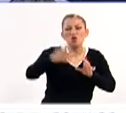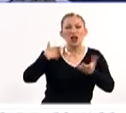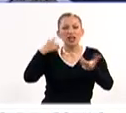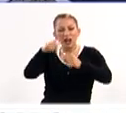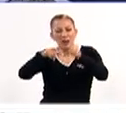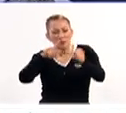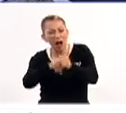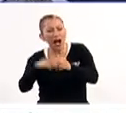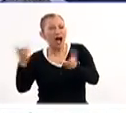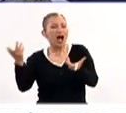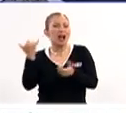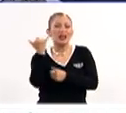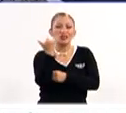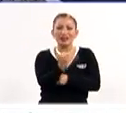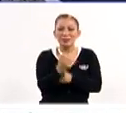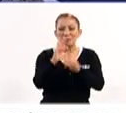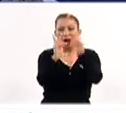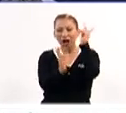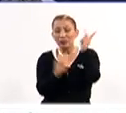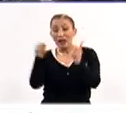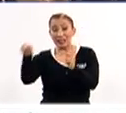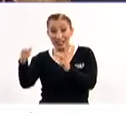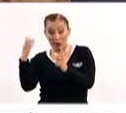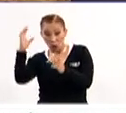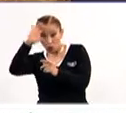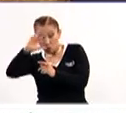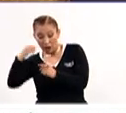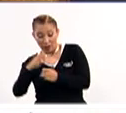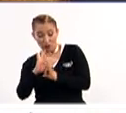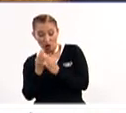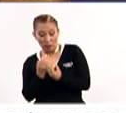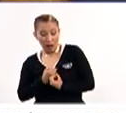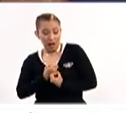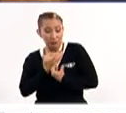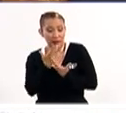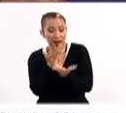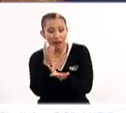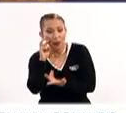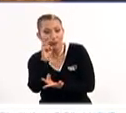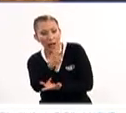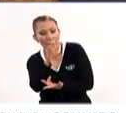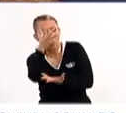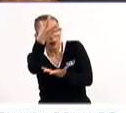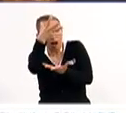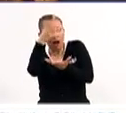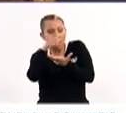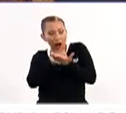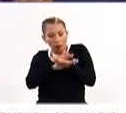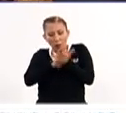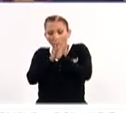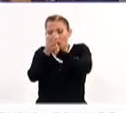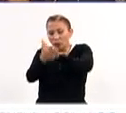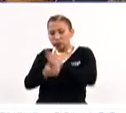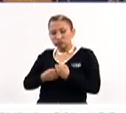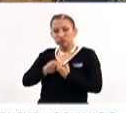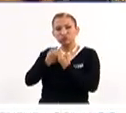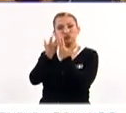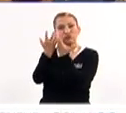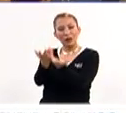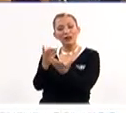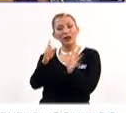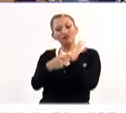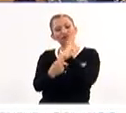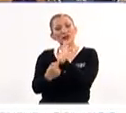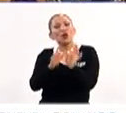lo mismo, nuestra cultura, nuestras formas de expresión, que definitivamente el arte es eso, en fin de cuentas, es una forma de expresión, de